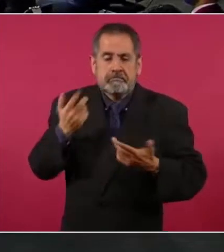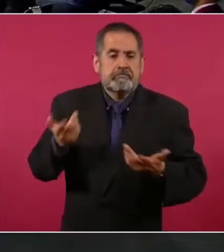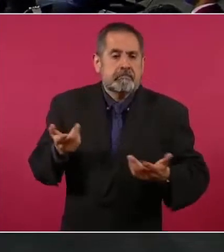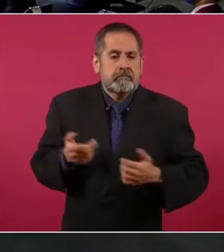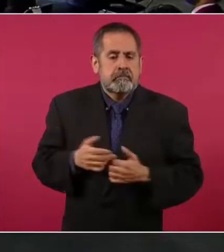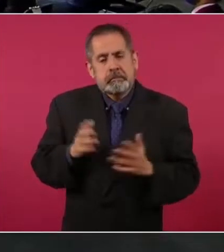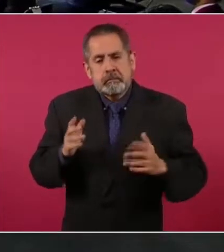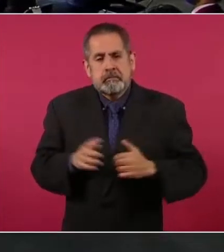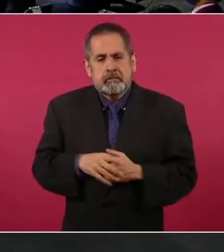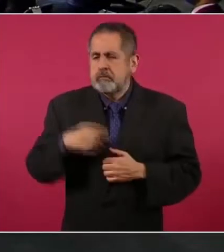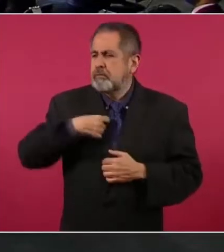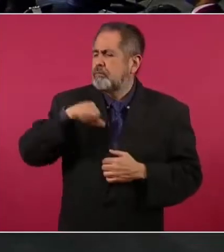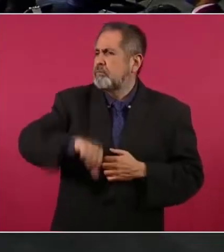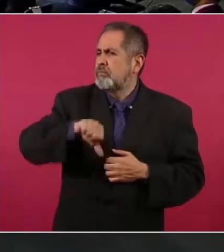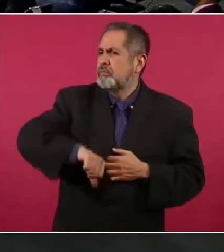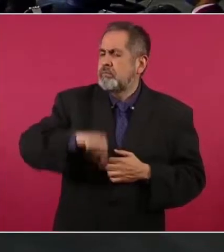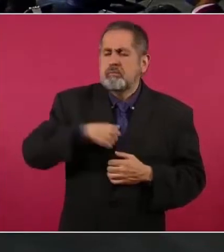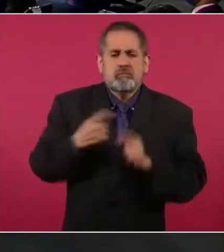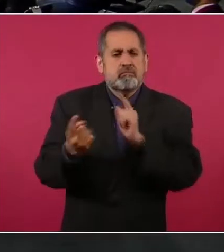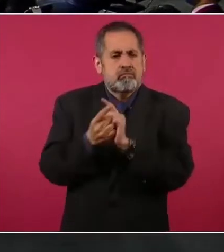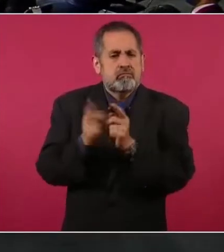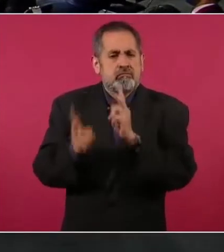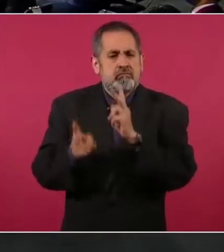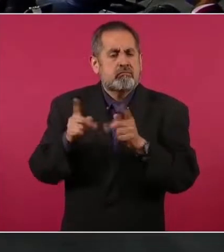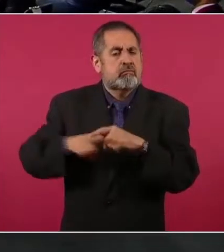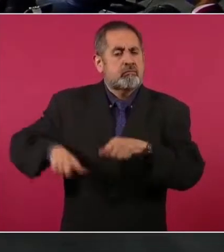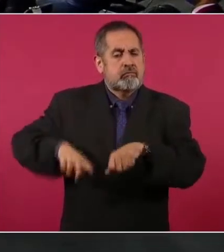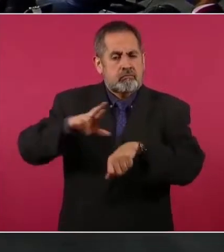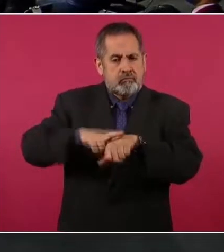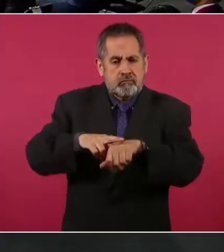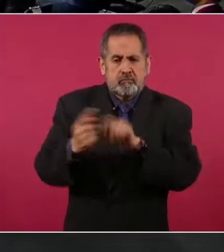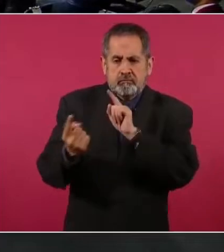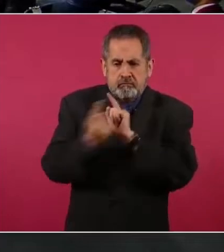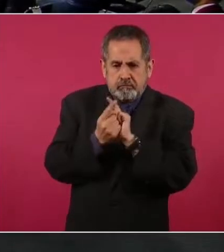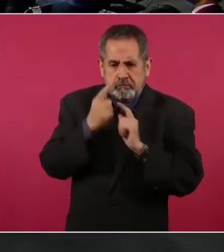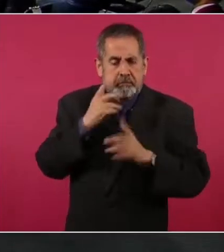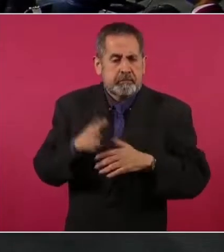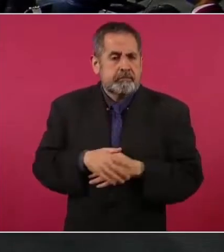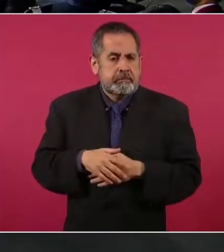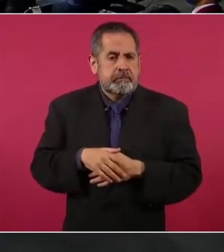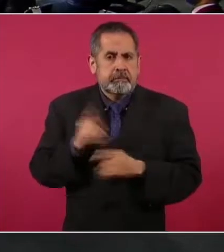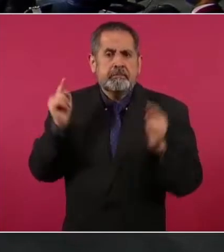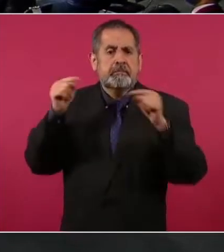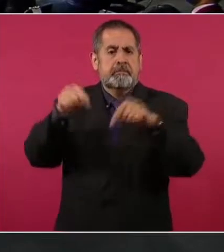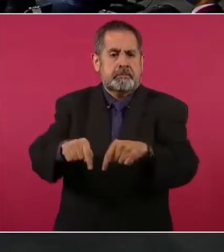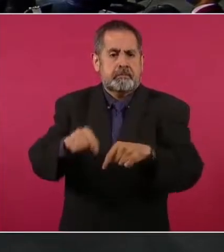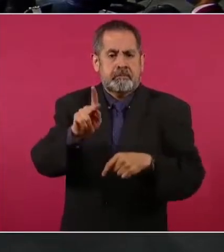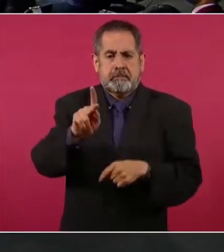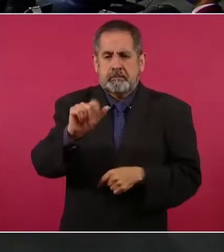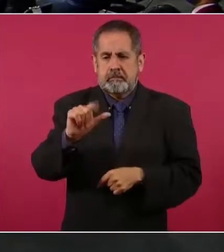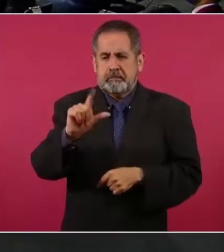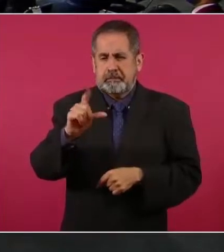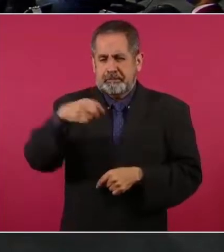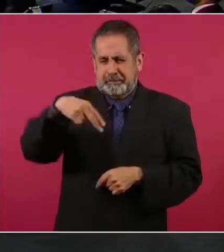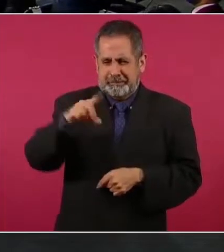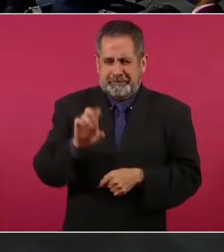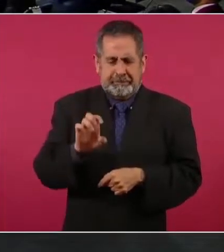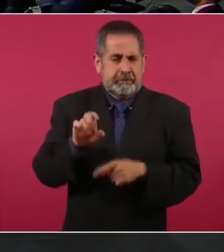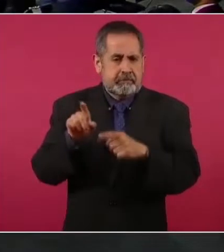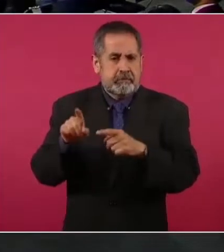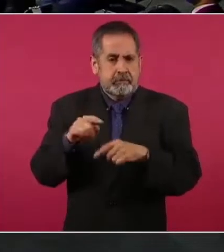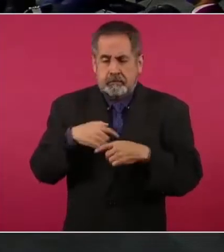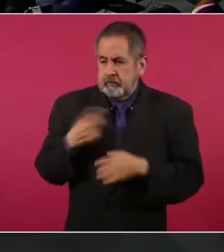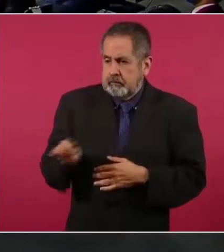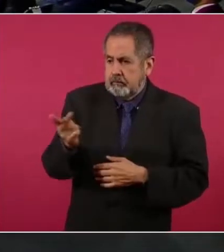Bueno, hoy voy a ver al gobernador, porque nos vamos a ver en Palenque. Y sí,